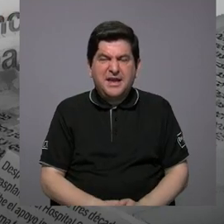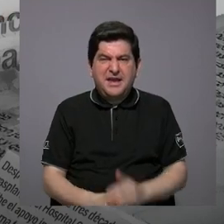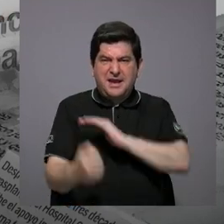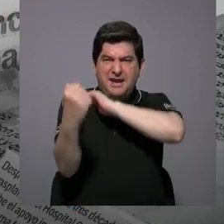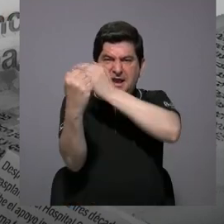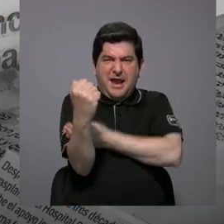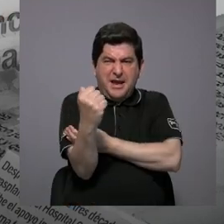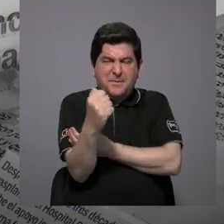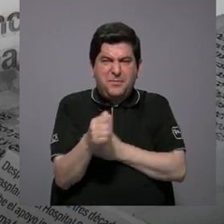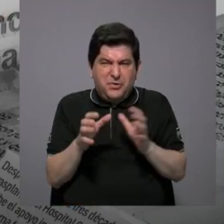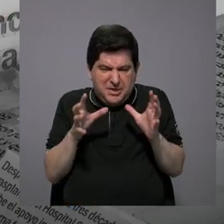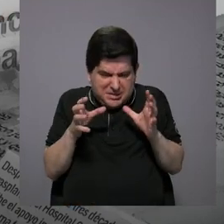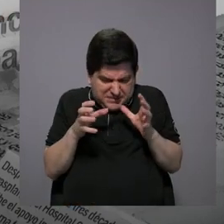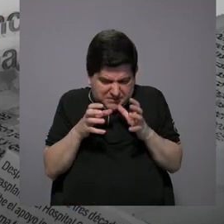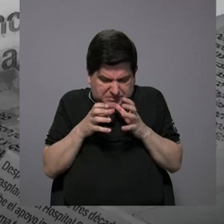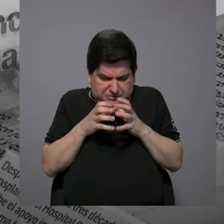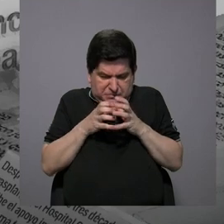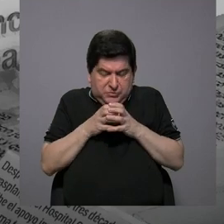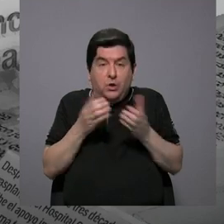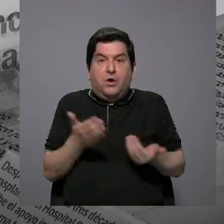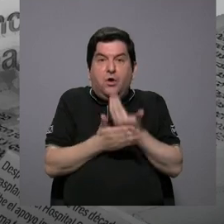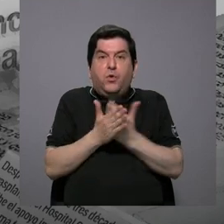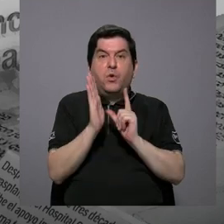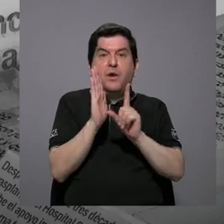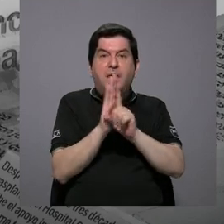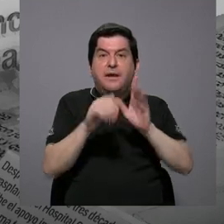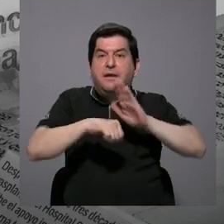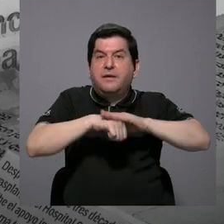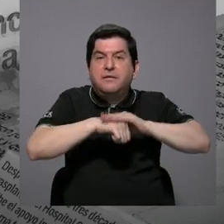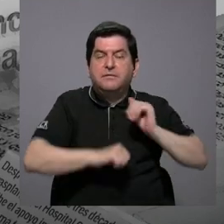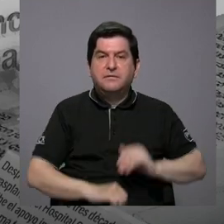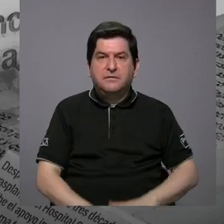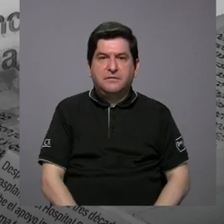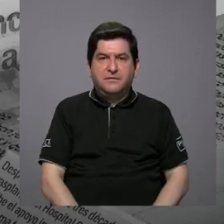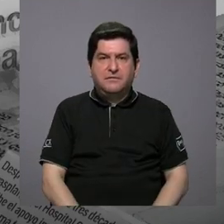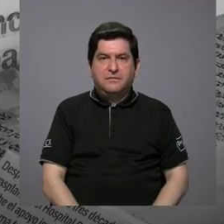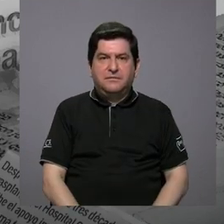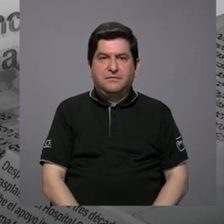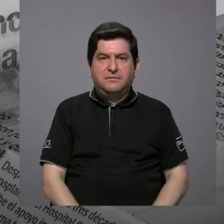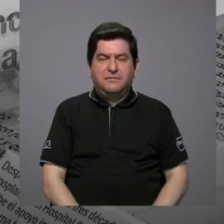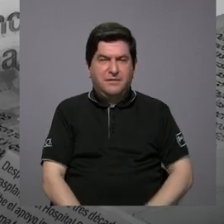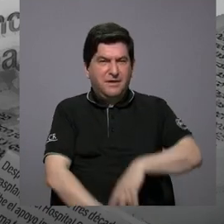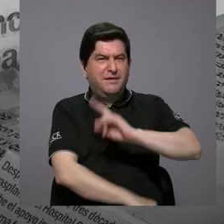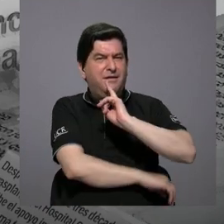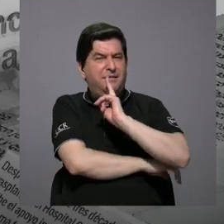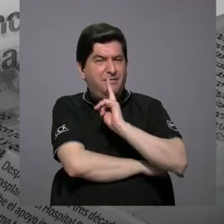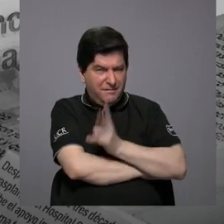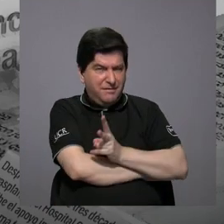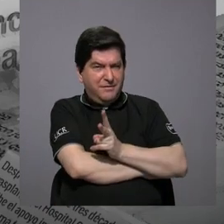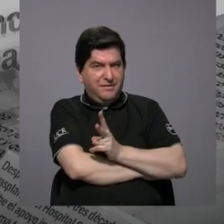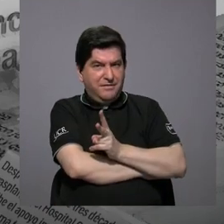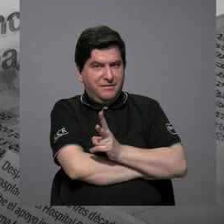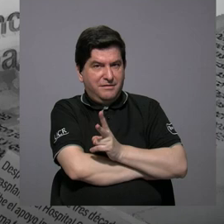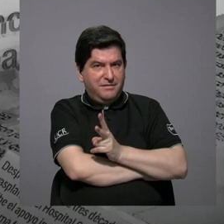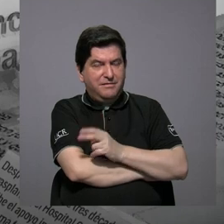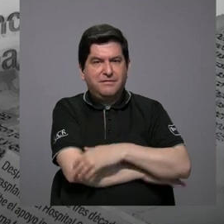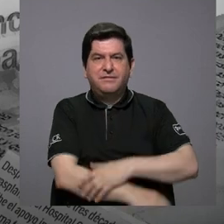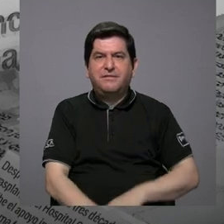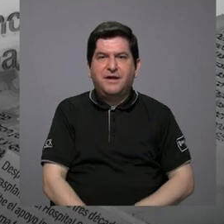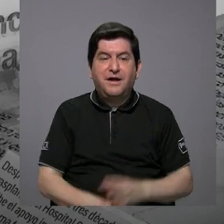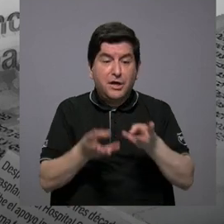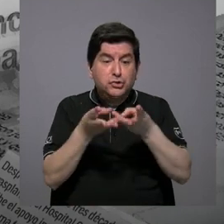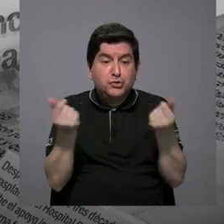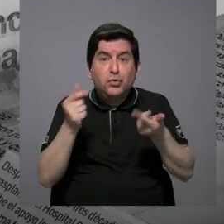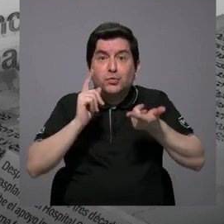poder con esta nueva ley. Y entonces, ¿cuál va a ser realmente la